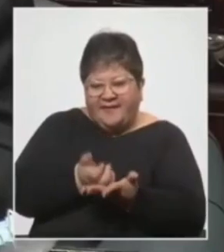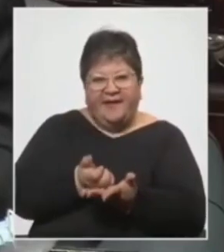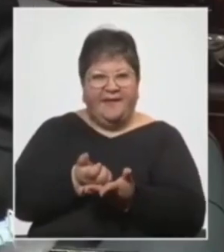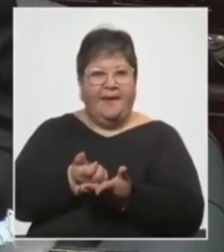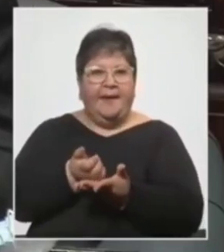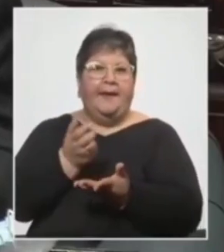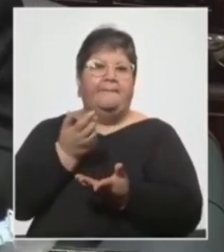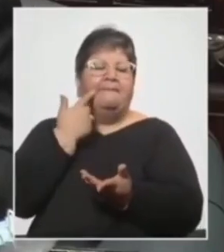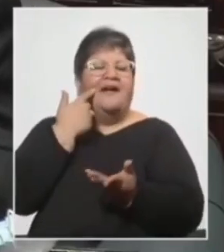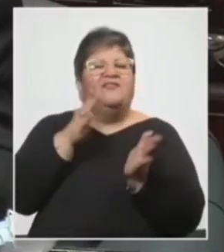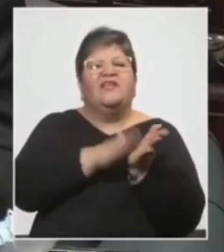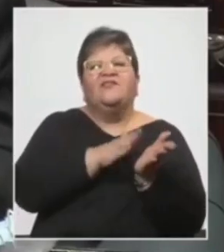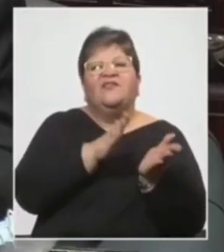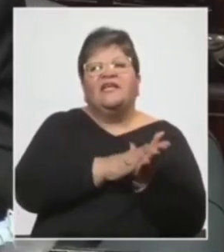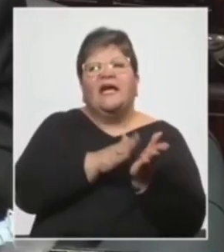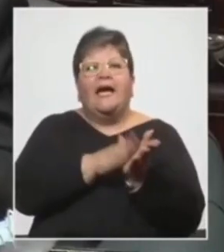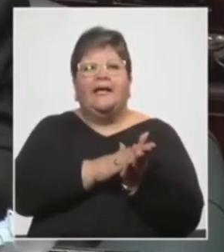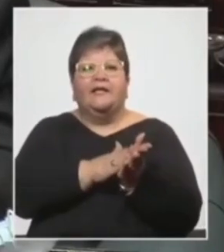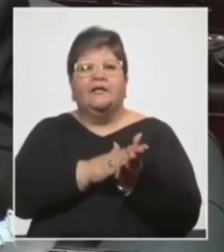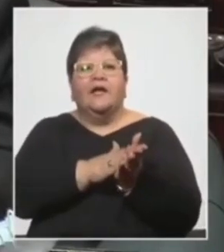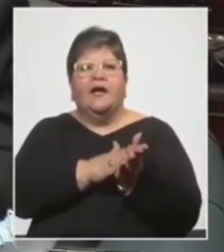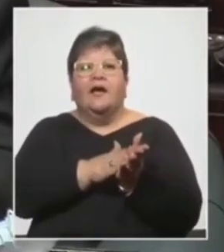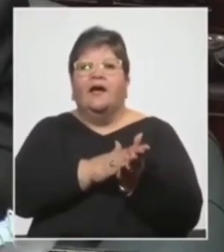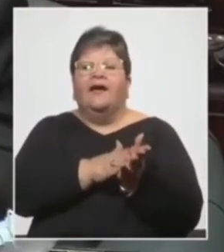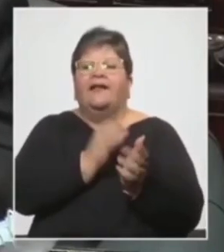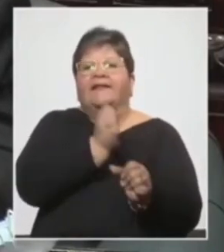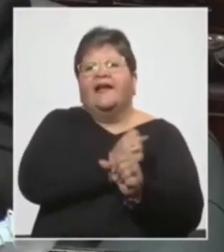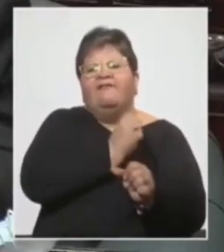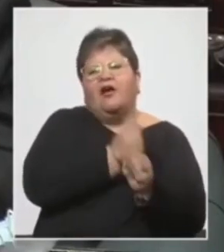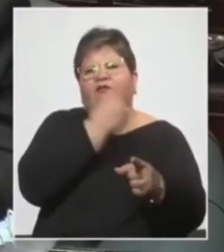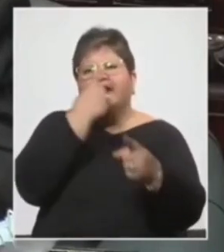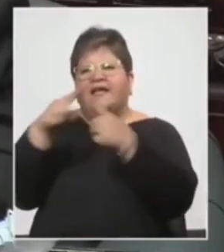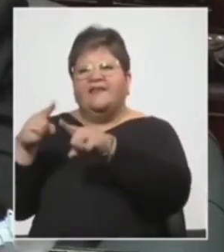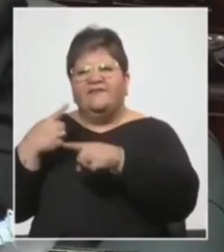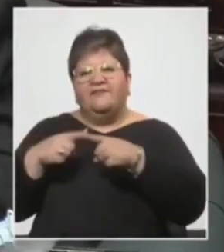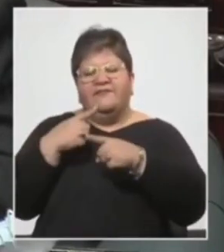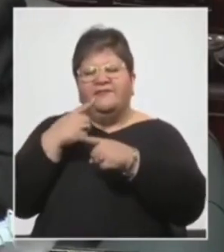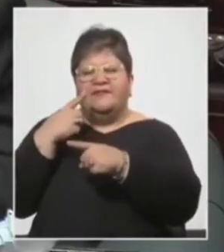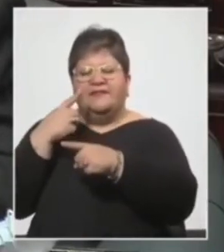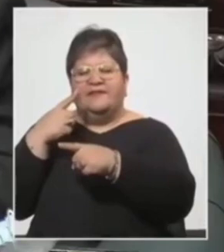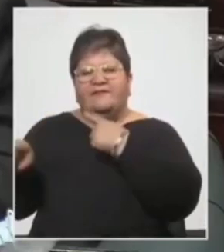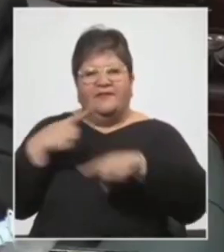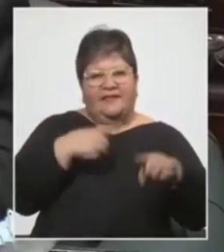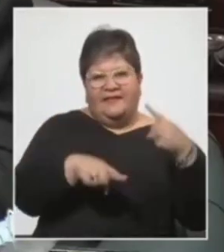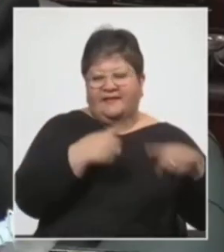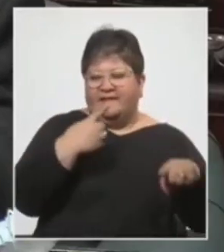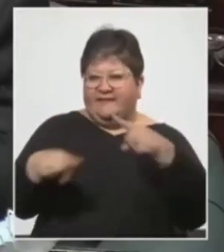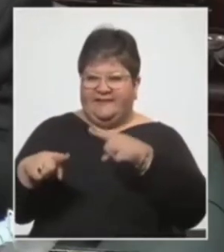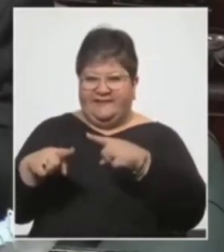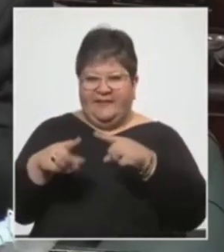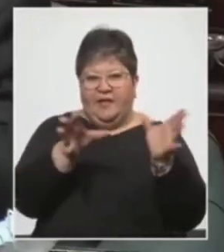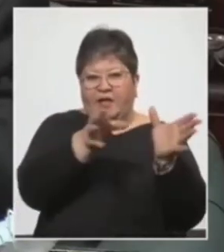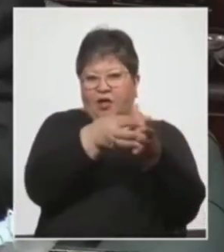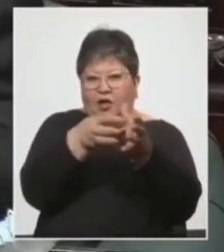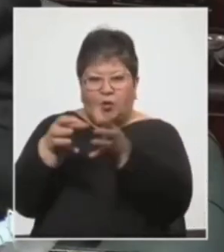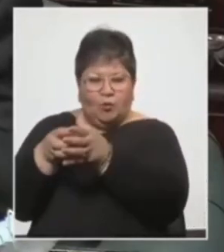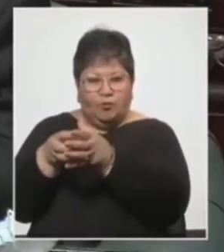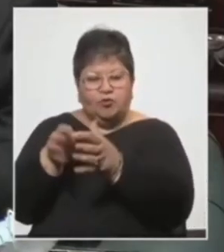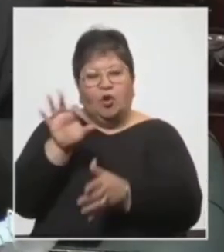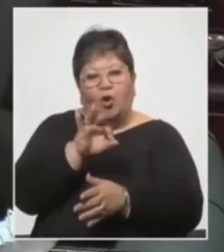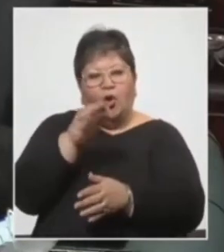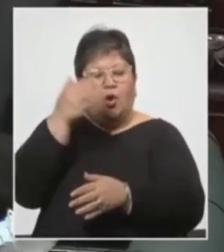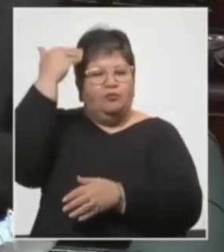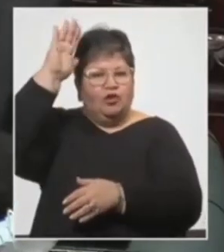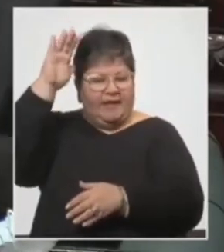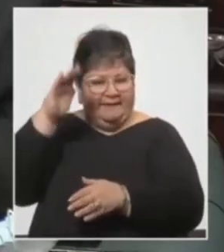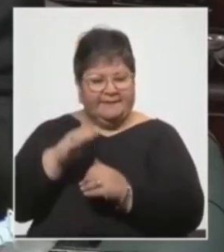proporcionalidad de la actuación de las distintas reparticiones. Eso también le da garantías